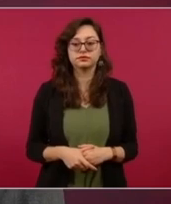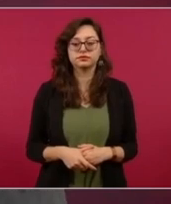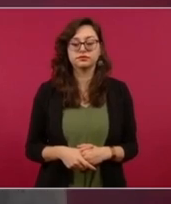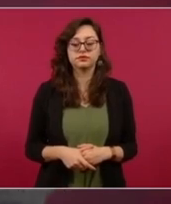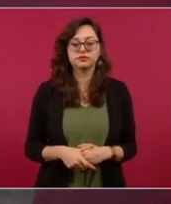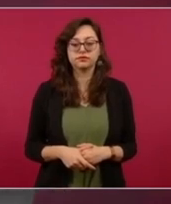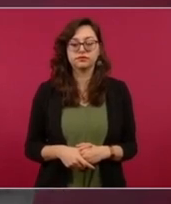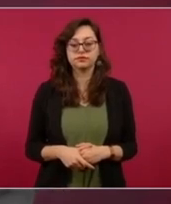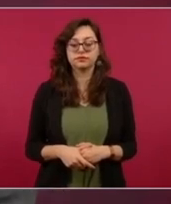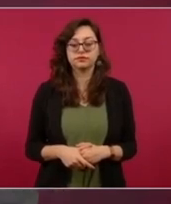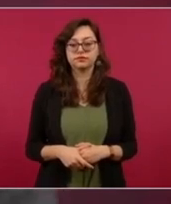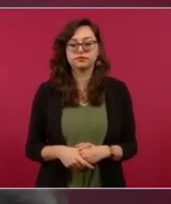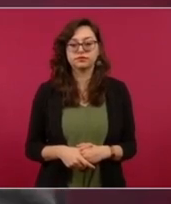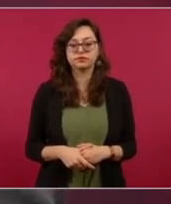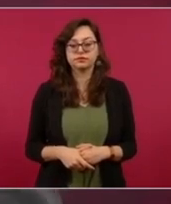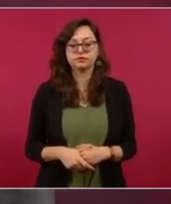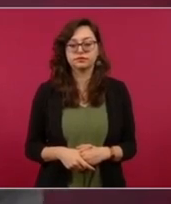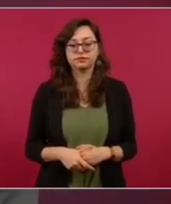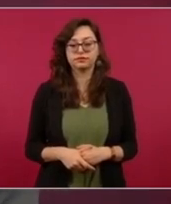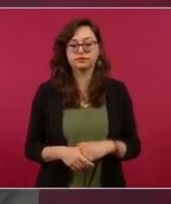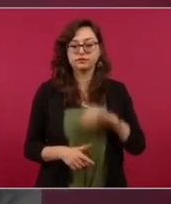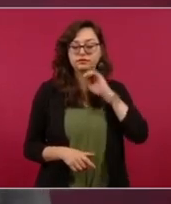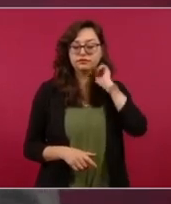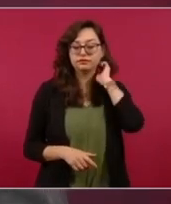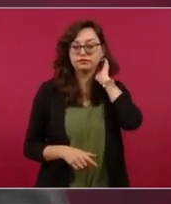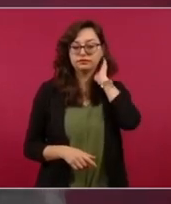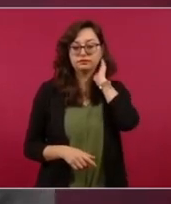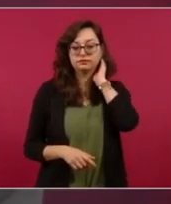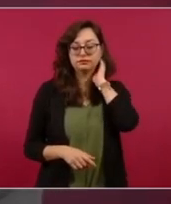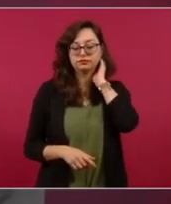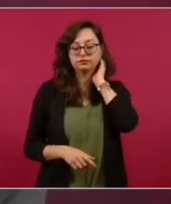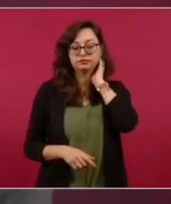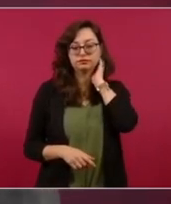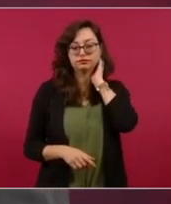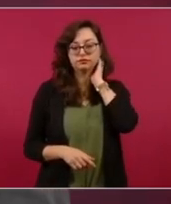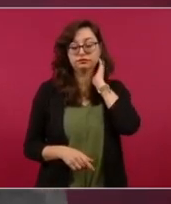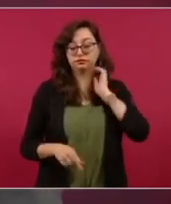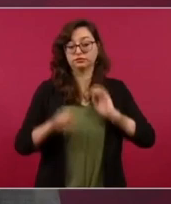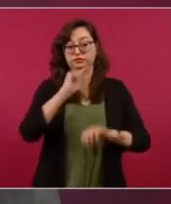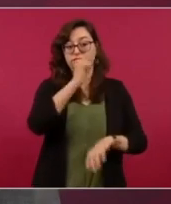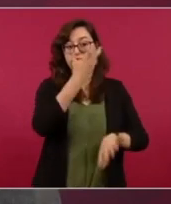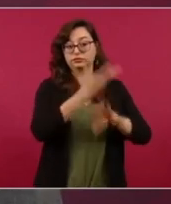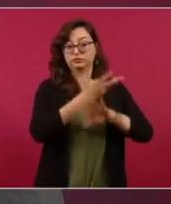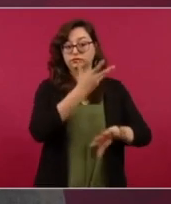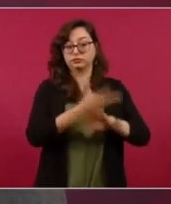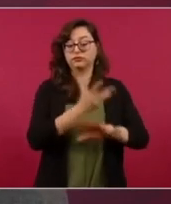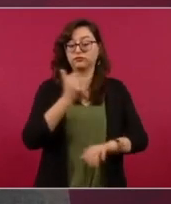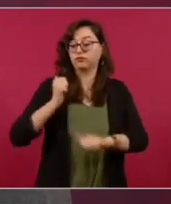Porque fue hasta premiado por autoridades de Estados Unidos.